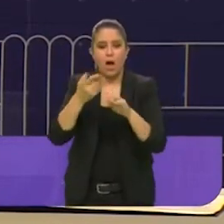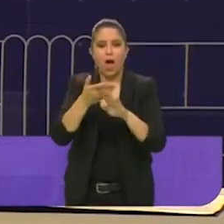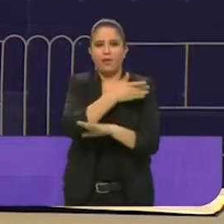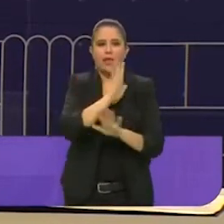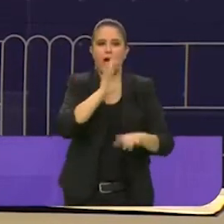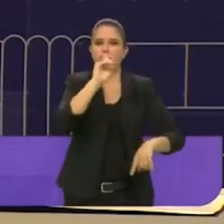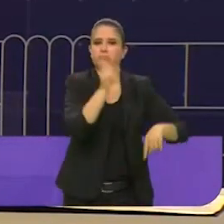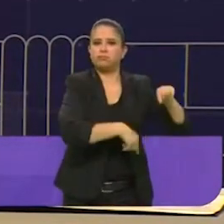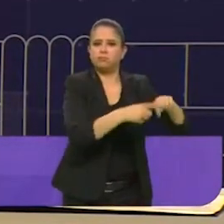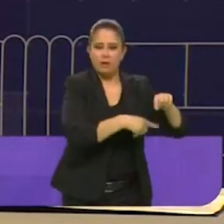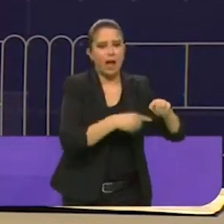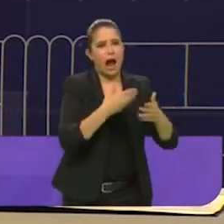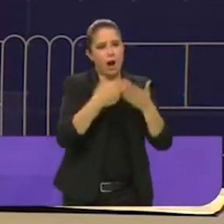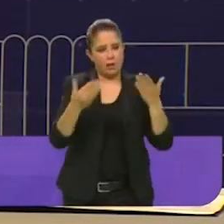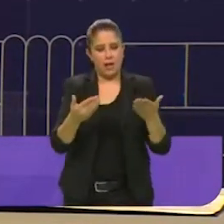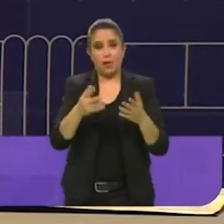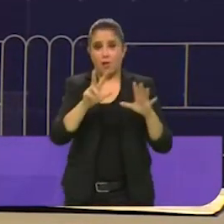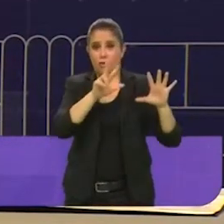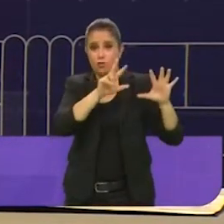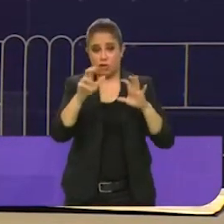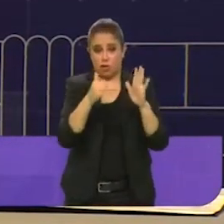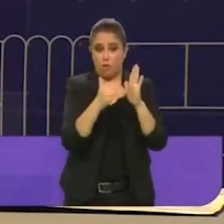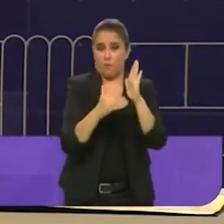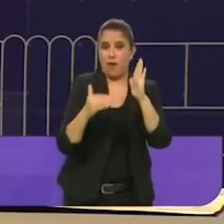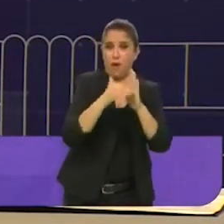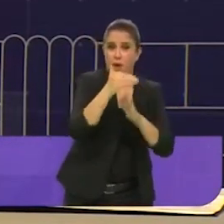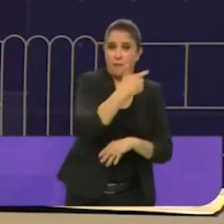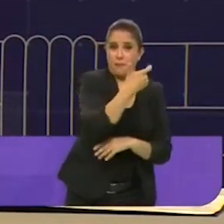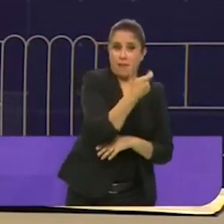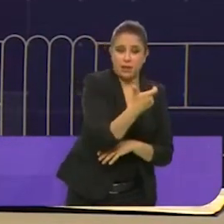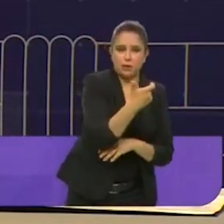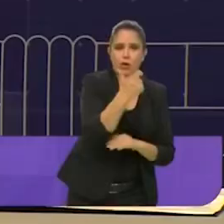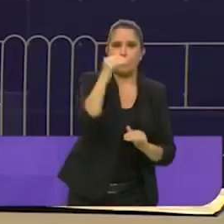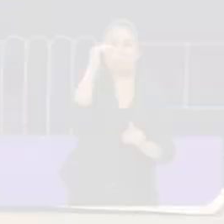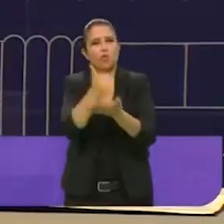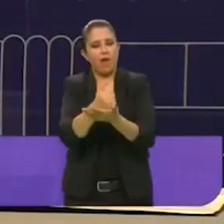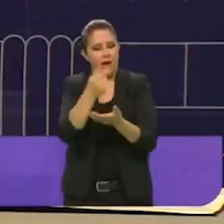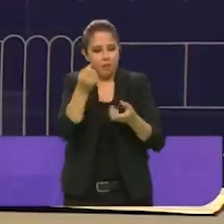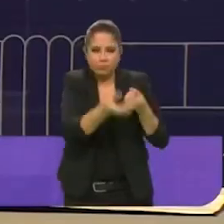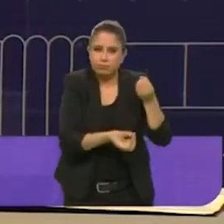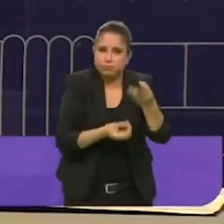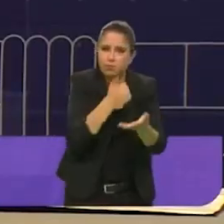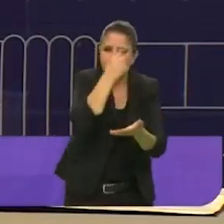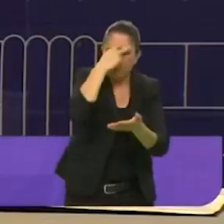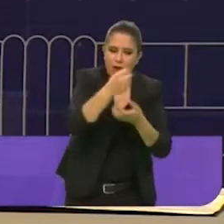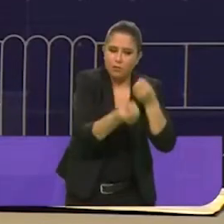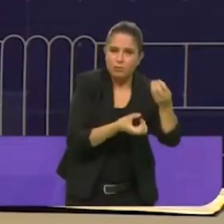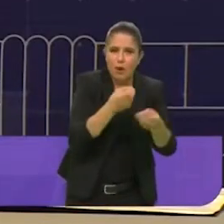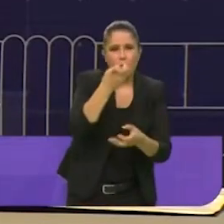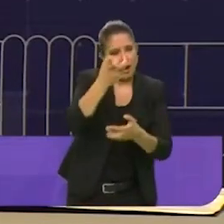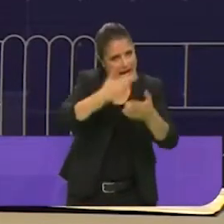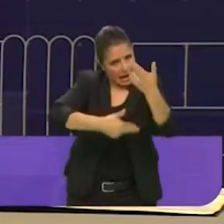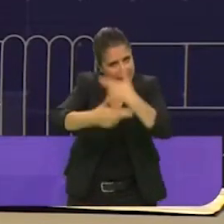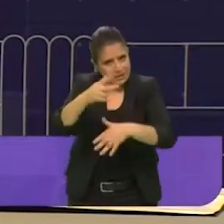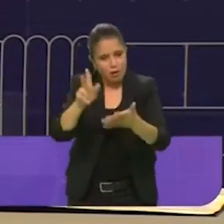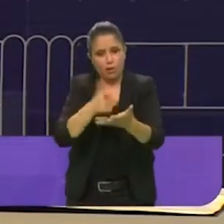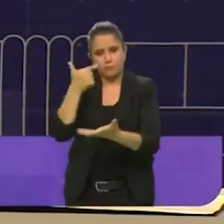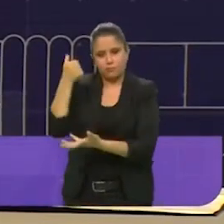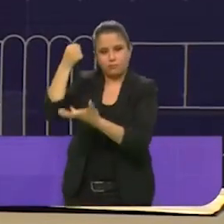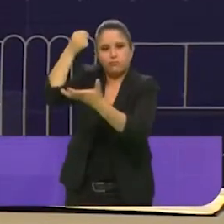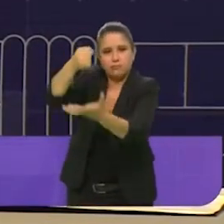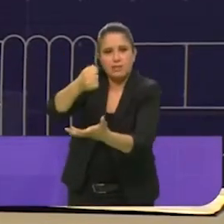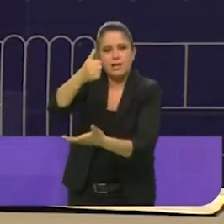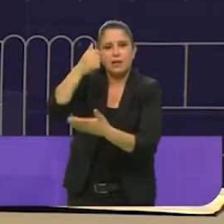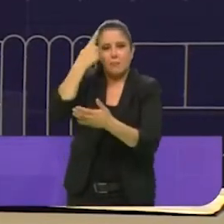Le pasaron de 800 millones de pesos a 100 millones de pesos. Vamos a regresar ese fondo para que la marca